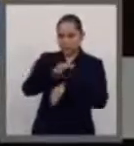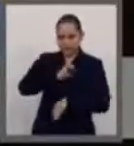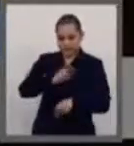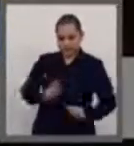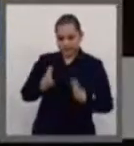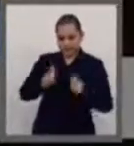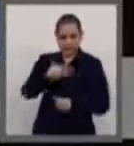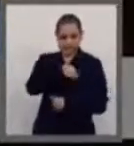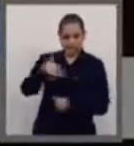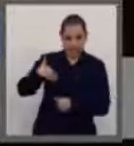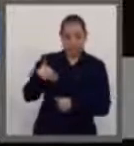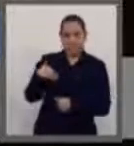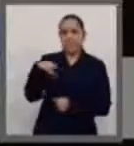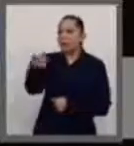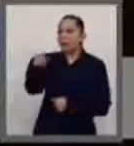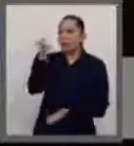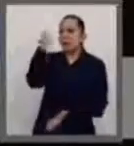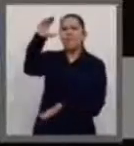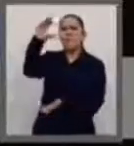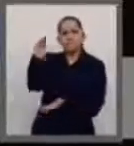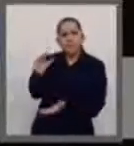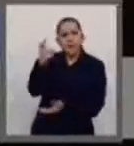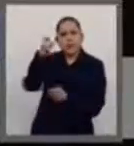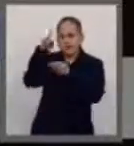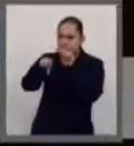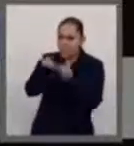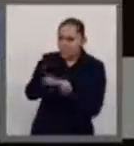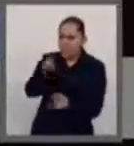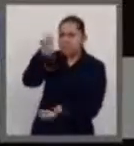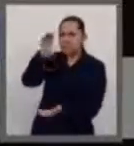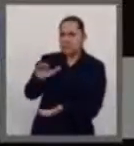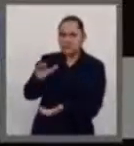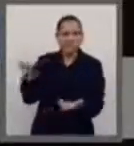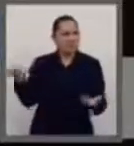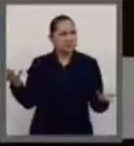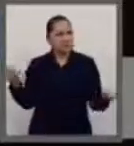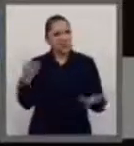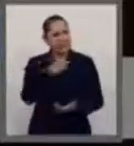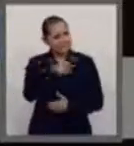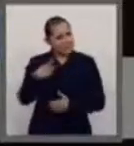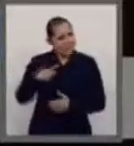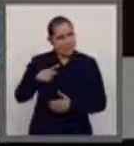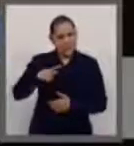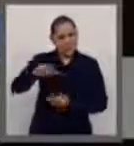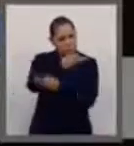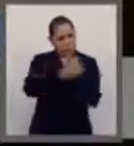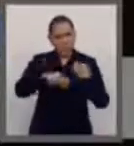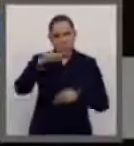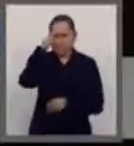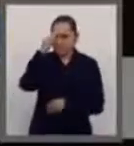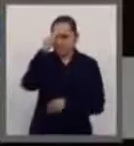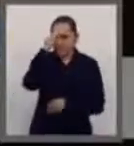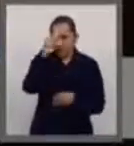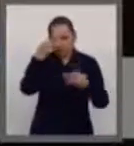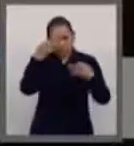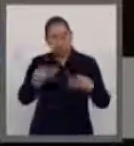de mamá, sufrió un recorte. Debemos asumir los compromisos y las